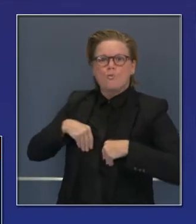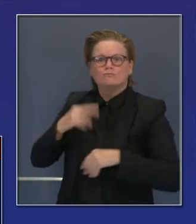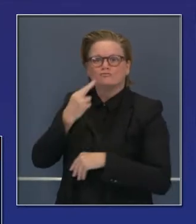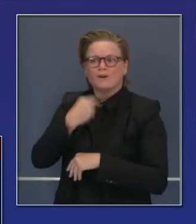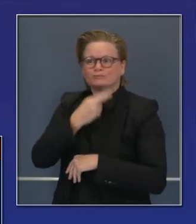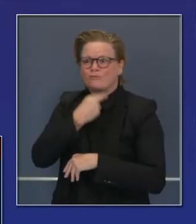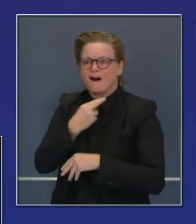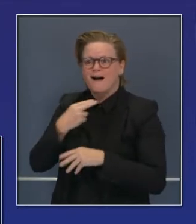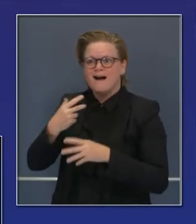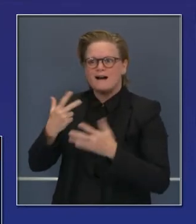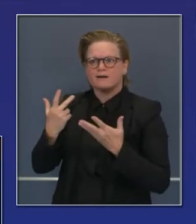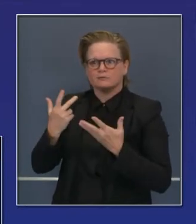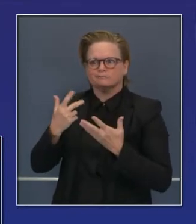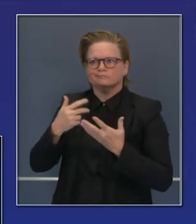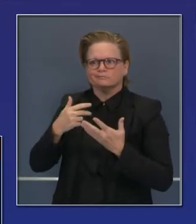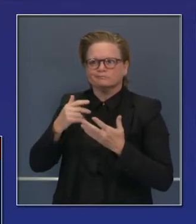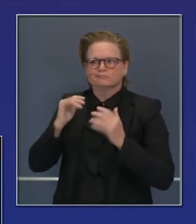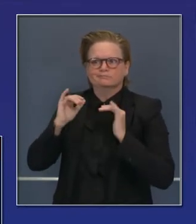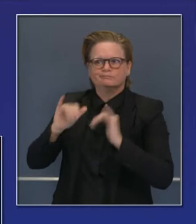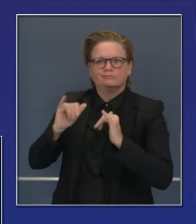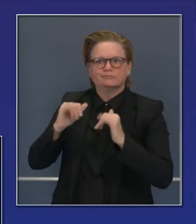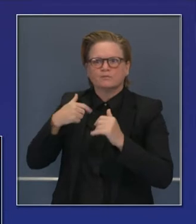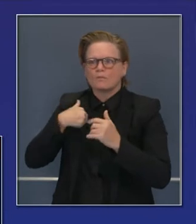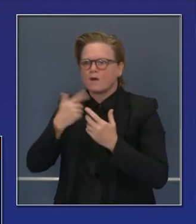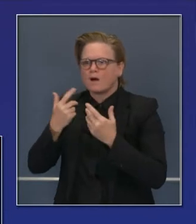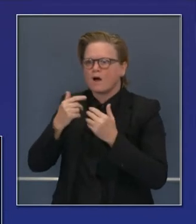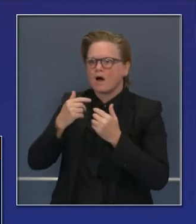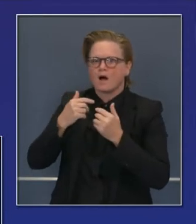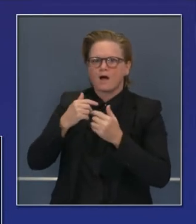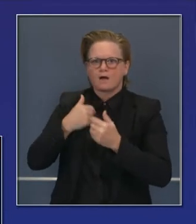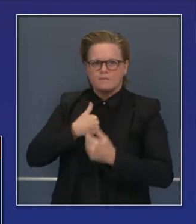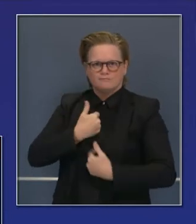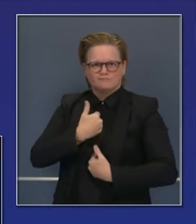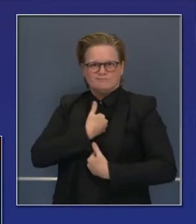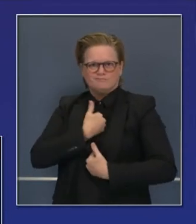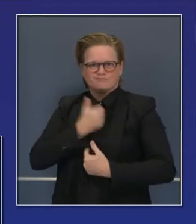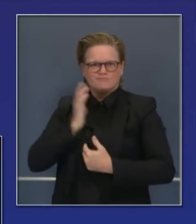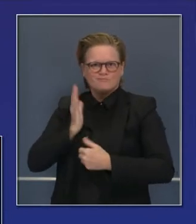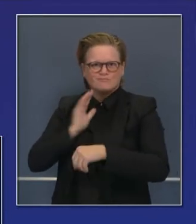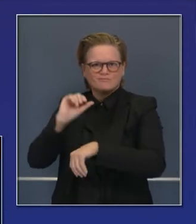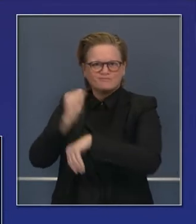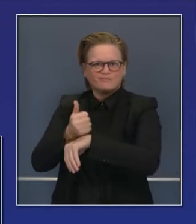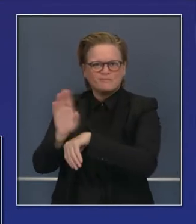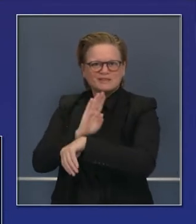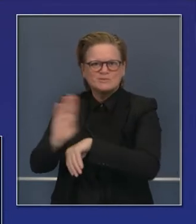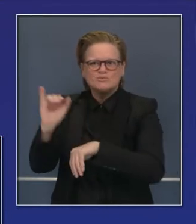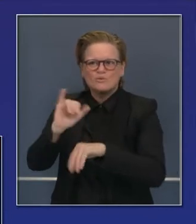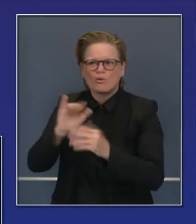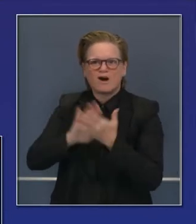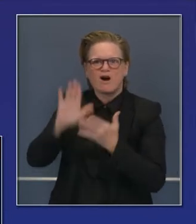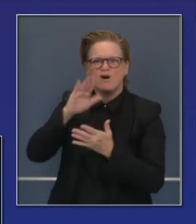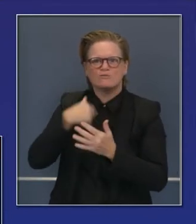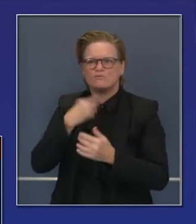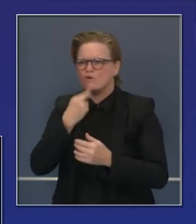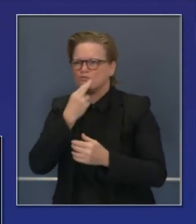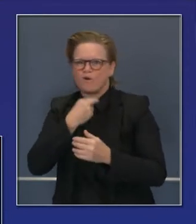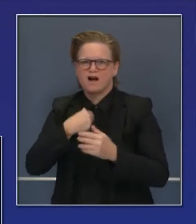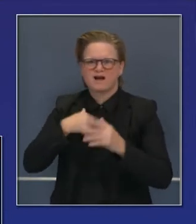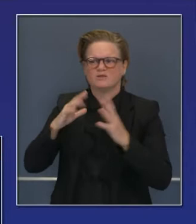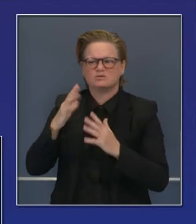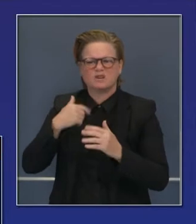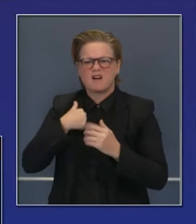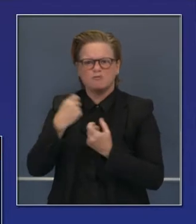iniciando después del colegio, abrí mi pequeño negocio y un restaurante y reconozco